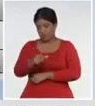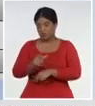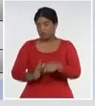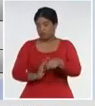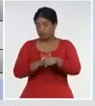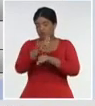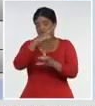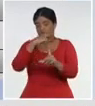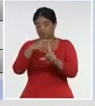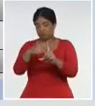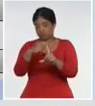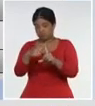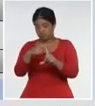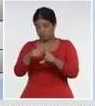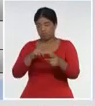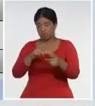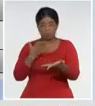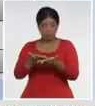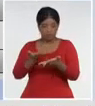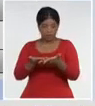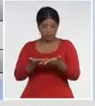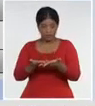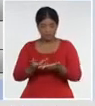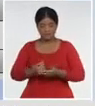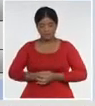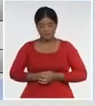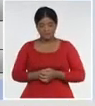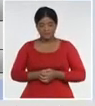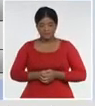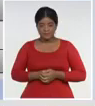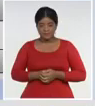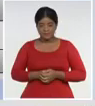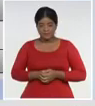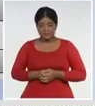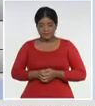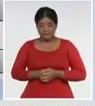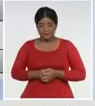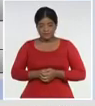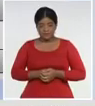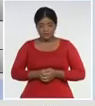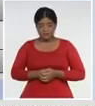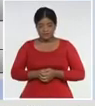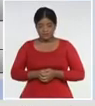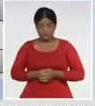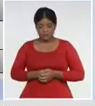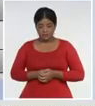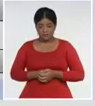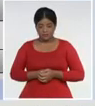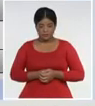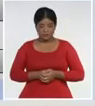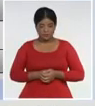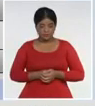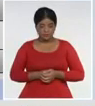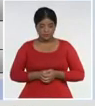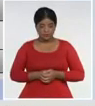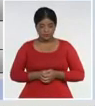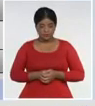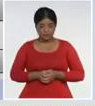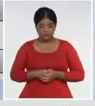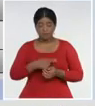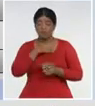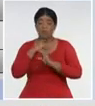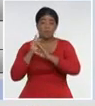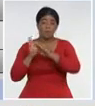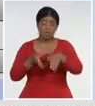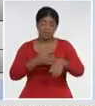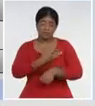positivas, en las pruebas, en el día de ayer, y, lamentablemente, fallecen, en el